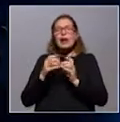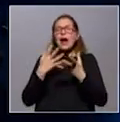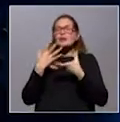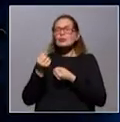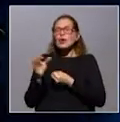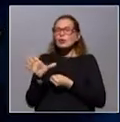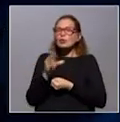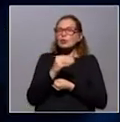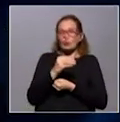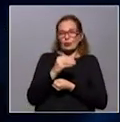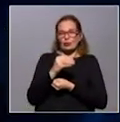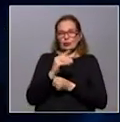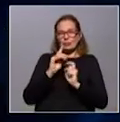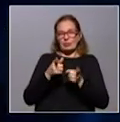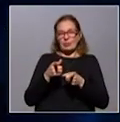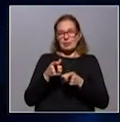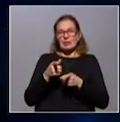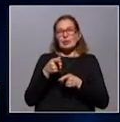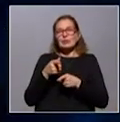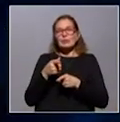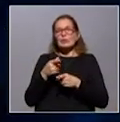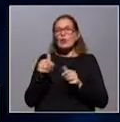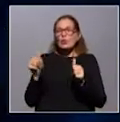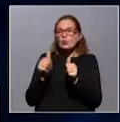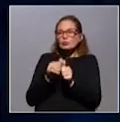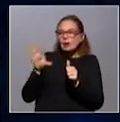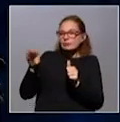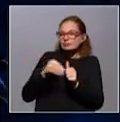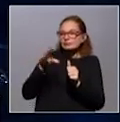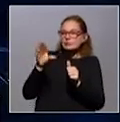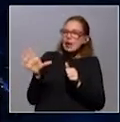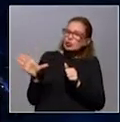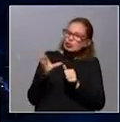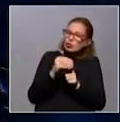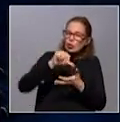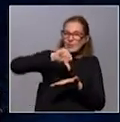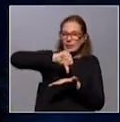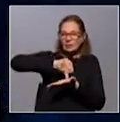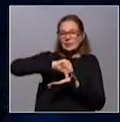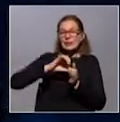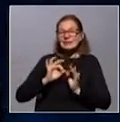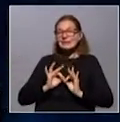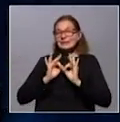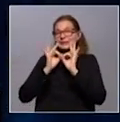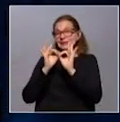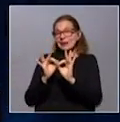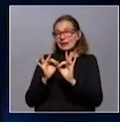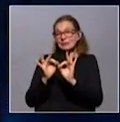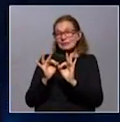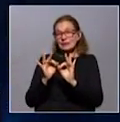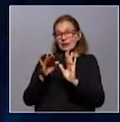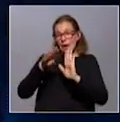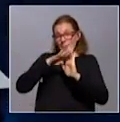necesaria y, sobre todo, nuestro papel es juntar a todos los países para lograr, digamos, que las